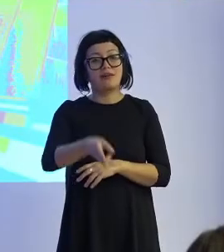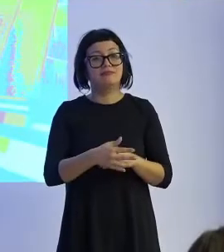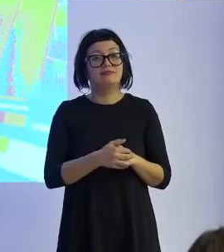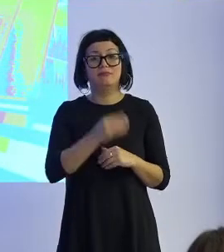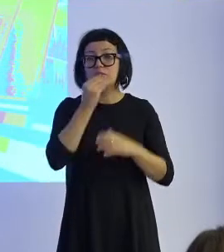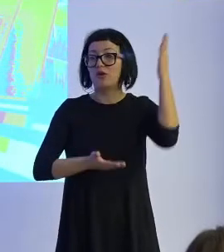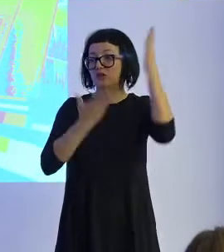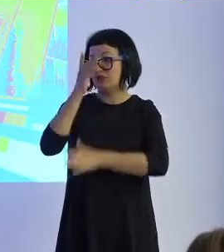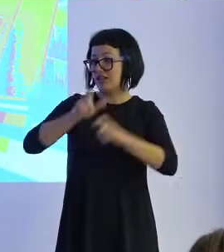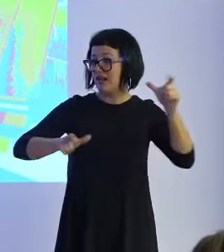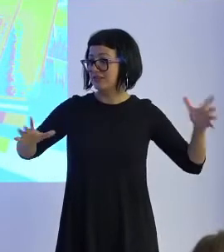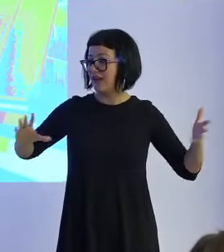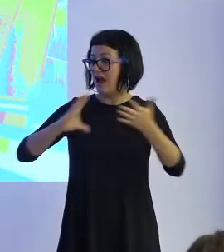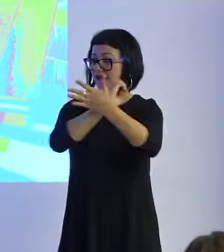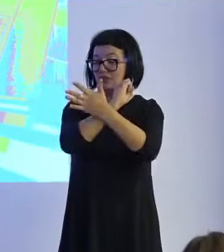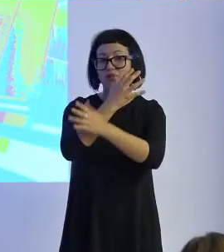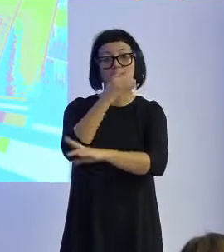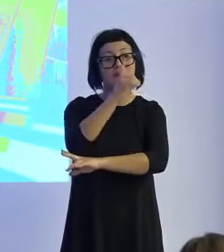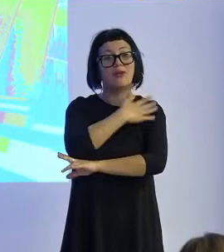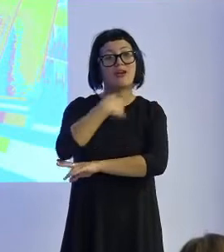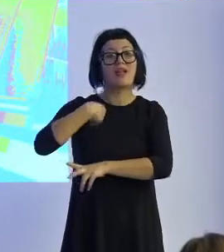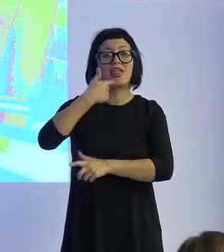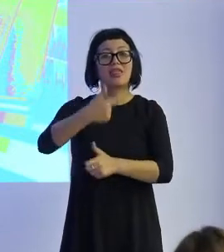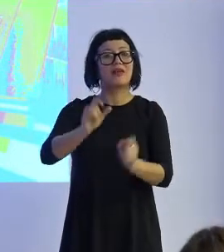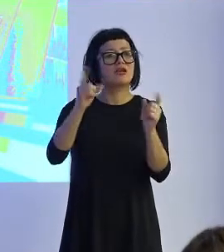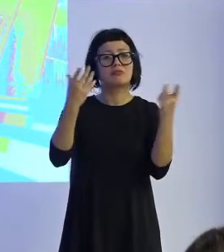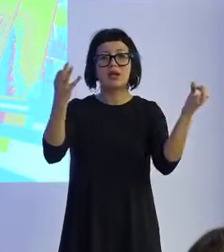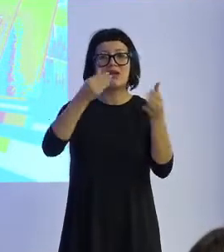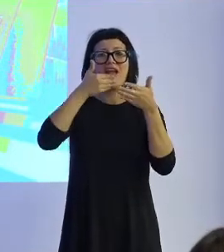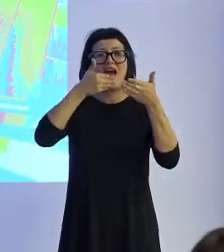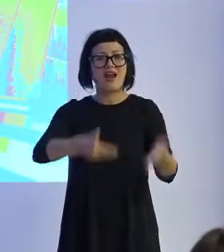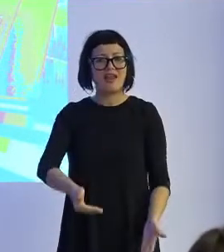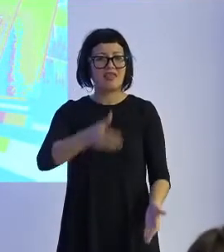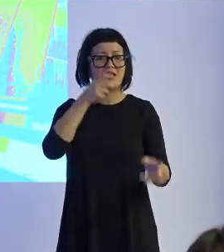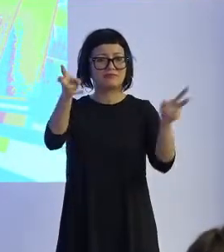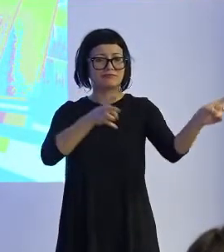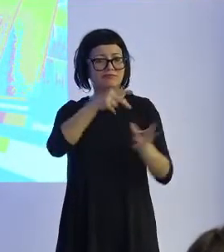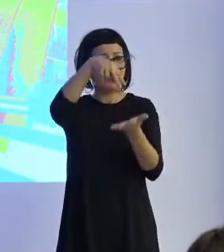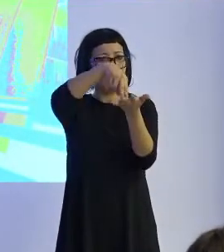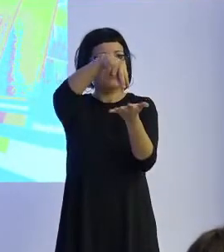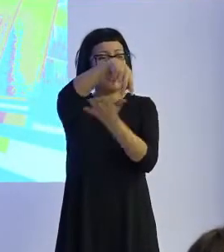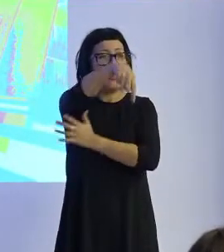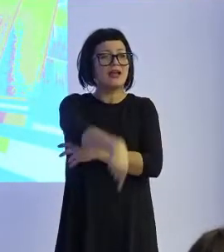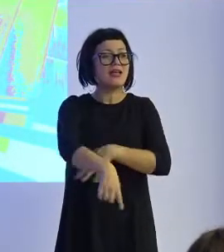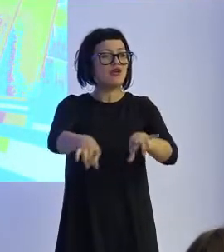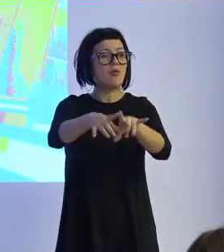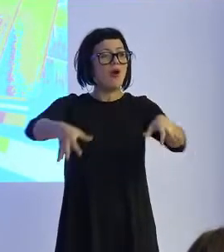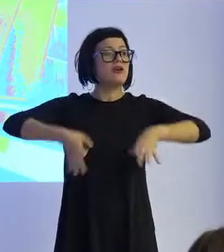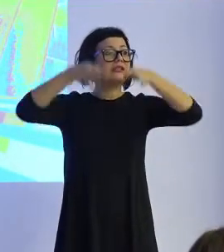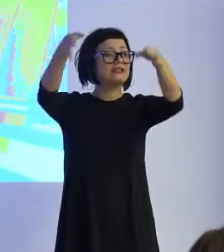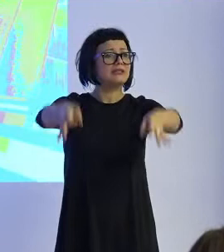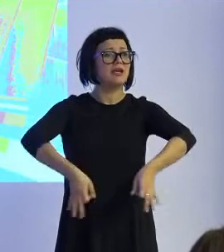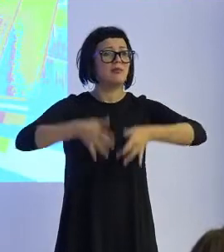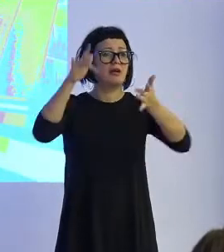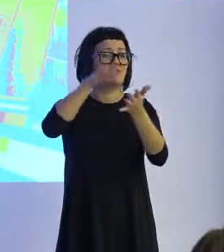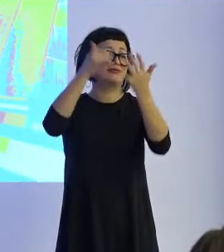Buenos días a todos. En primer lugar, muchas gracias por vuestra presencia aquí. Como siempre pasa en estos eventos,